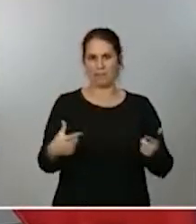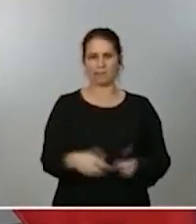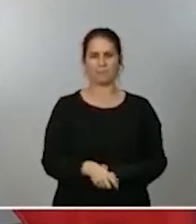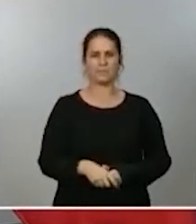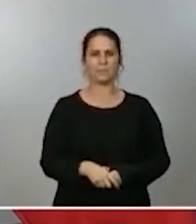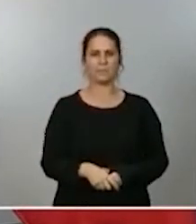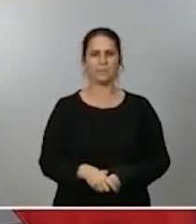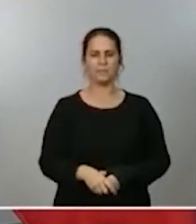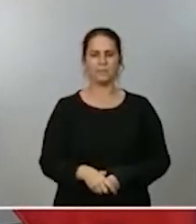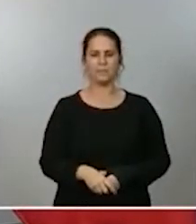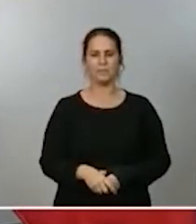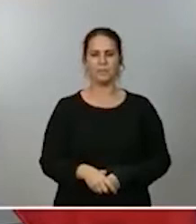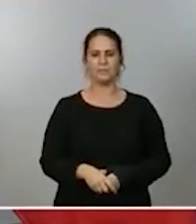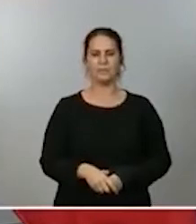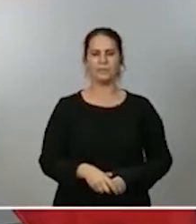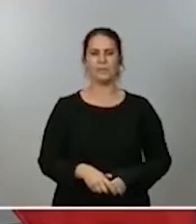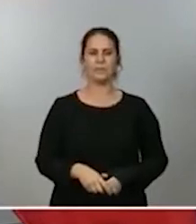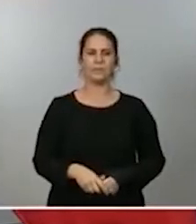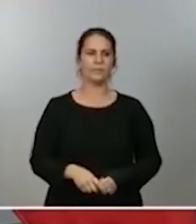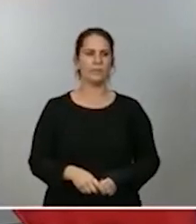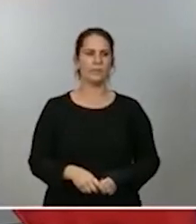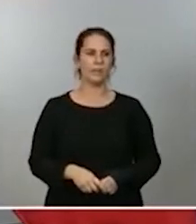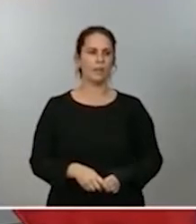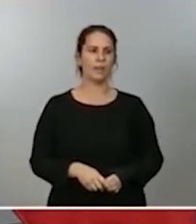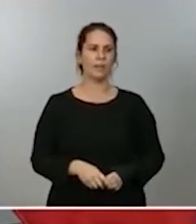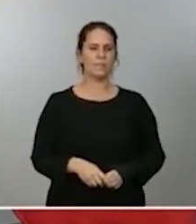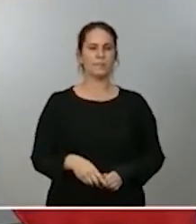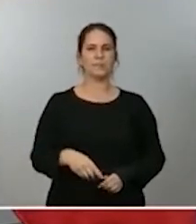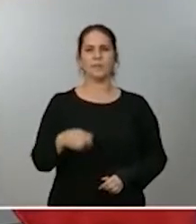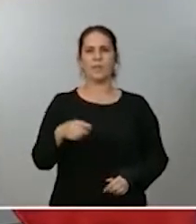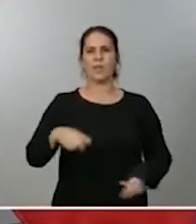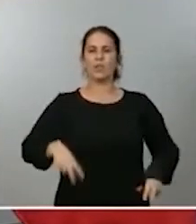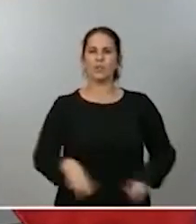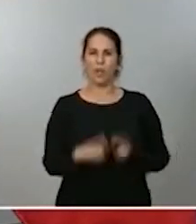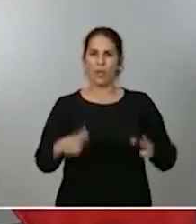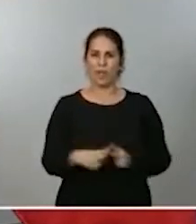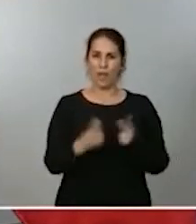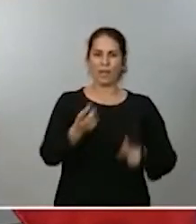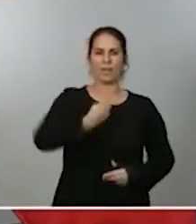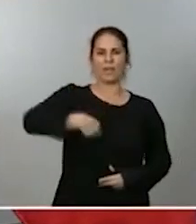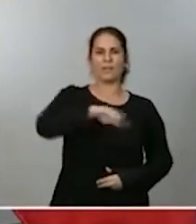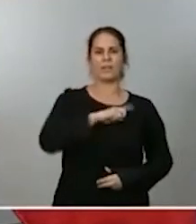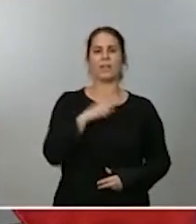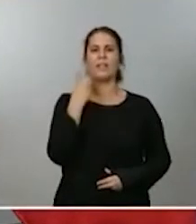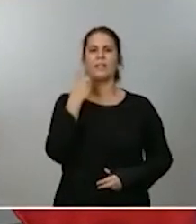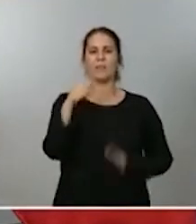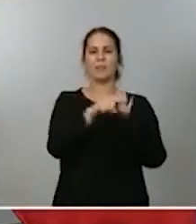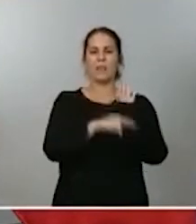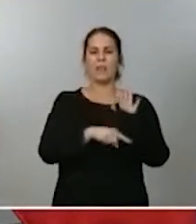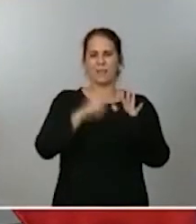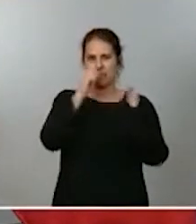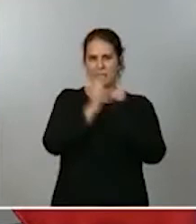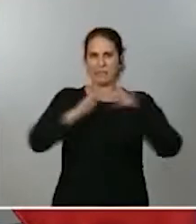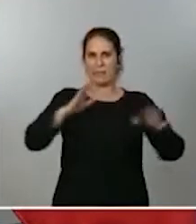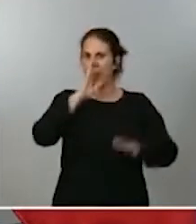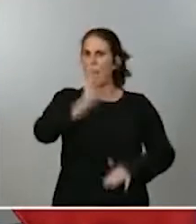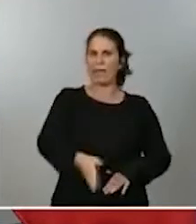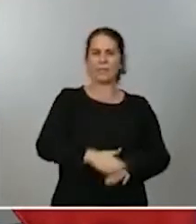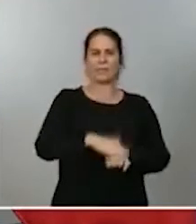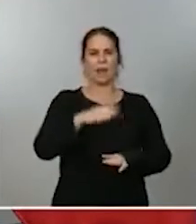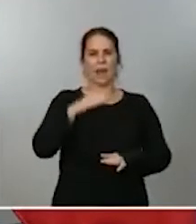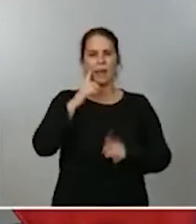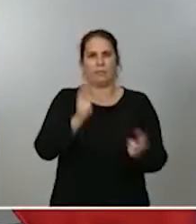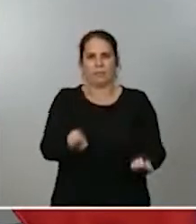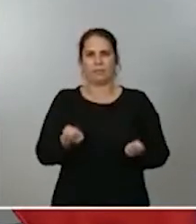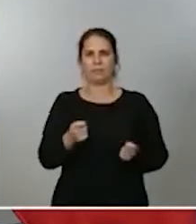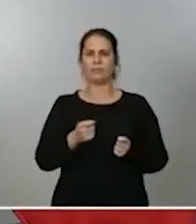necesitamos en el conjunto de la sociedad medidas contundentes que permitan frenar la expansión del virus, siempre